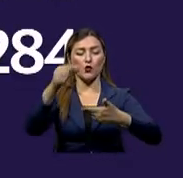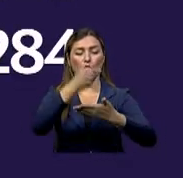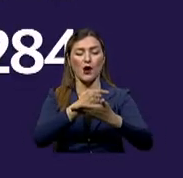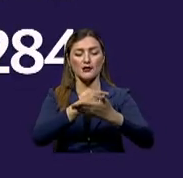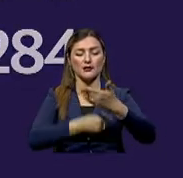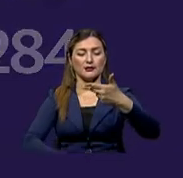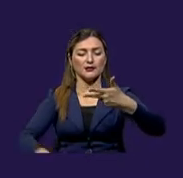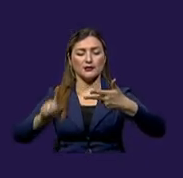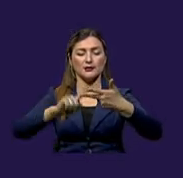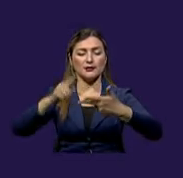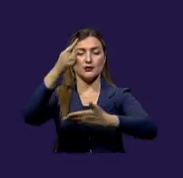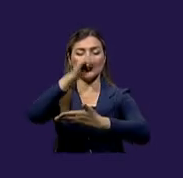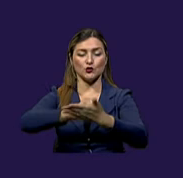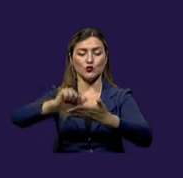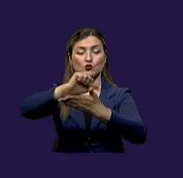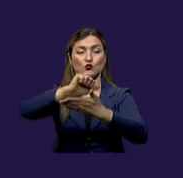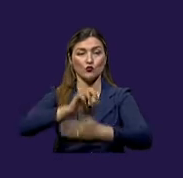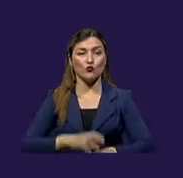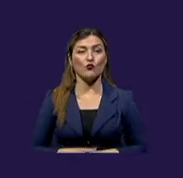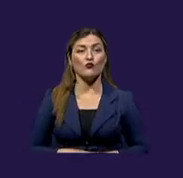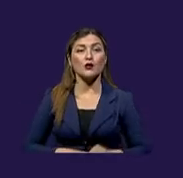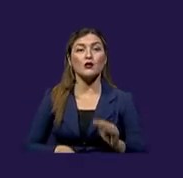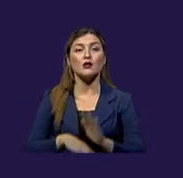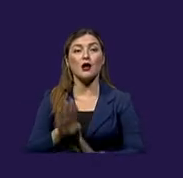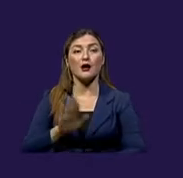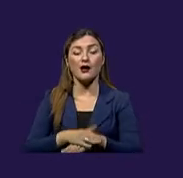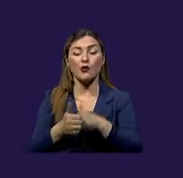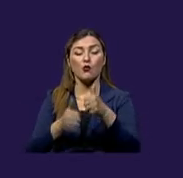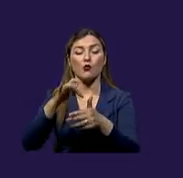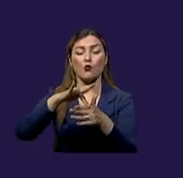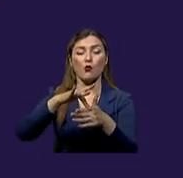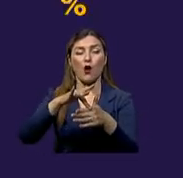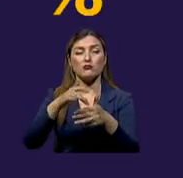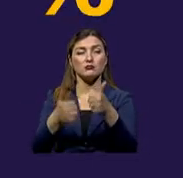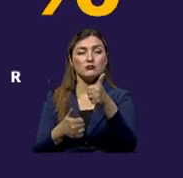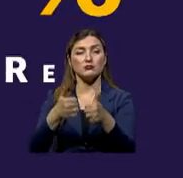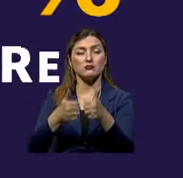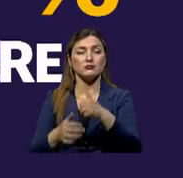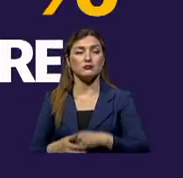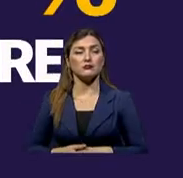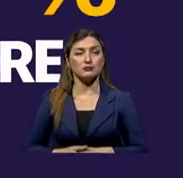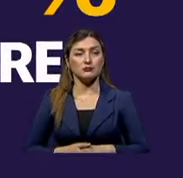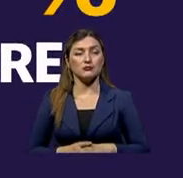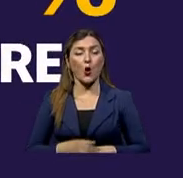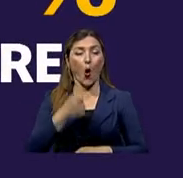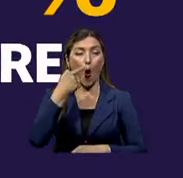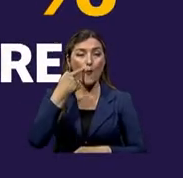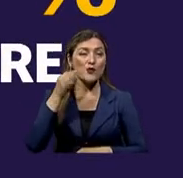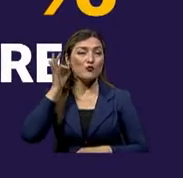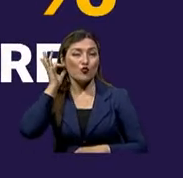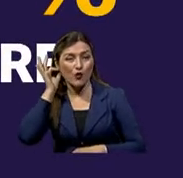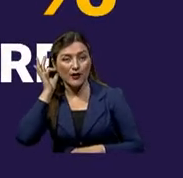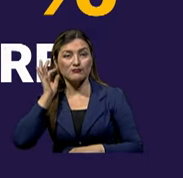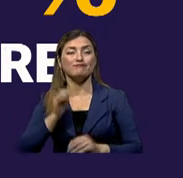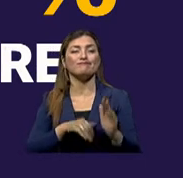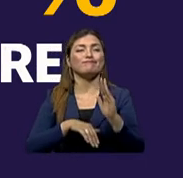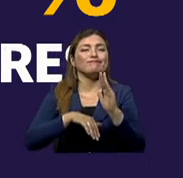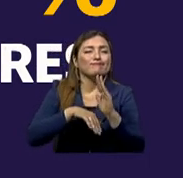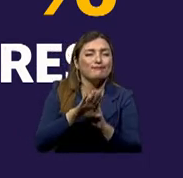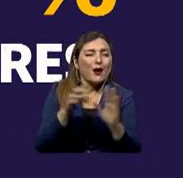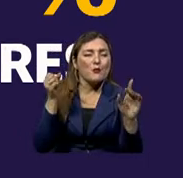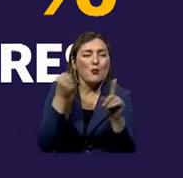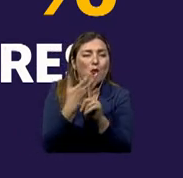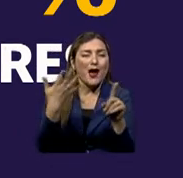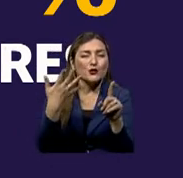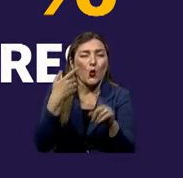Azuay. Estudios señalan que existen varios factores de riesgo, entre ellos, el sexo. Actualmente, la tasa de incidencia de esta